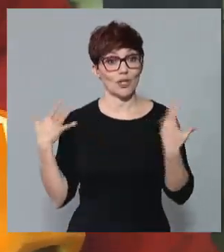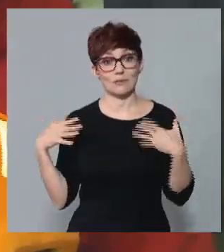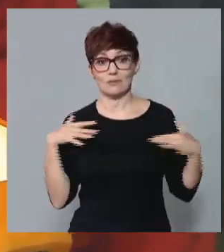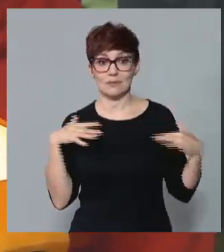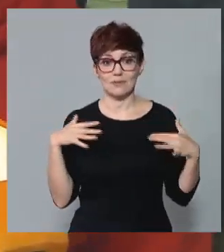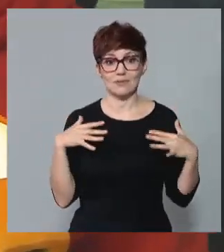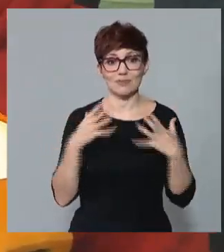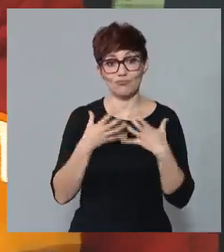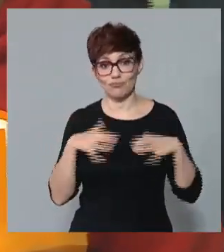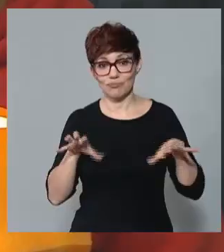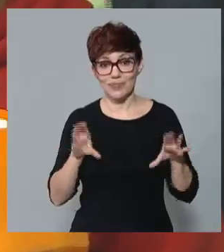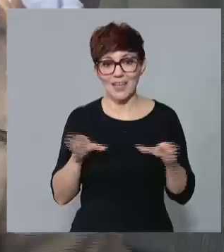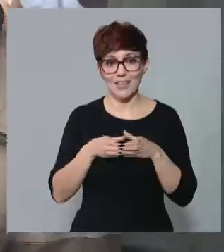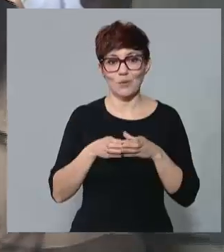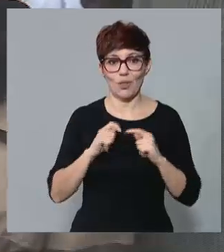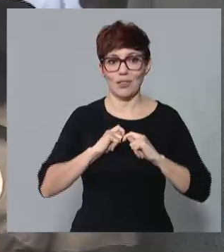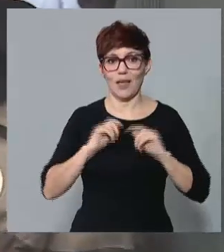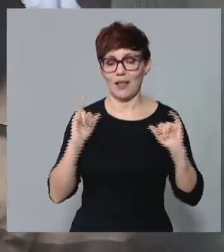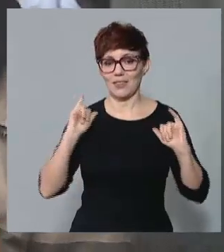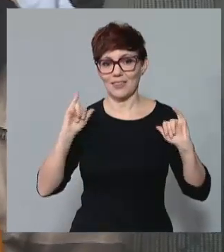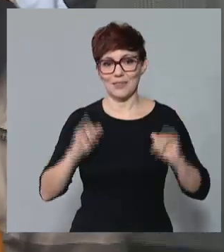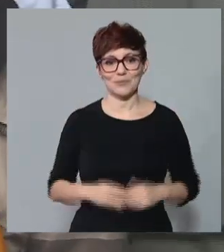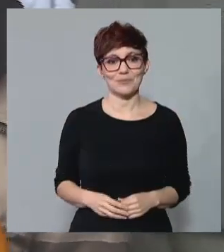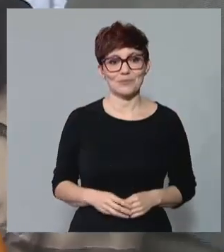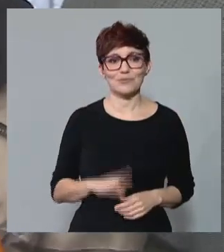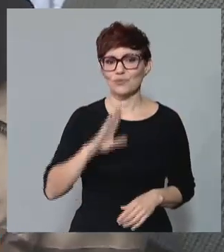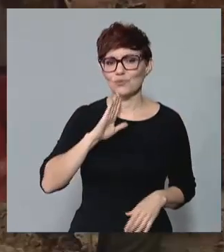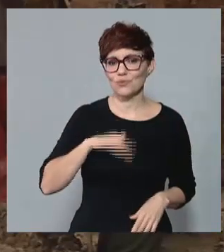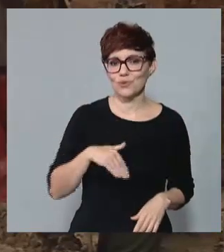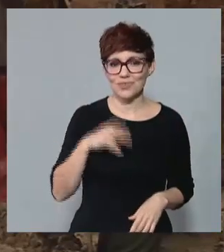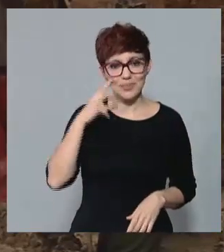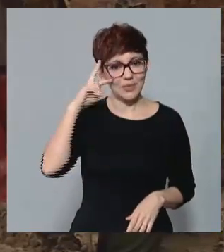va a ser muy emocionante. Y va a ser, va estar guay la experiencia.